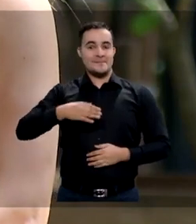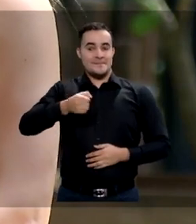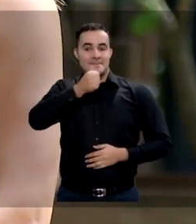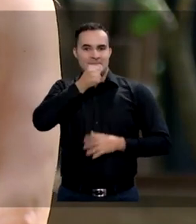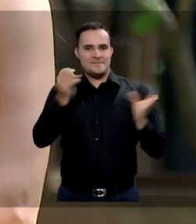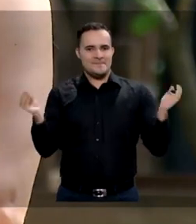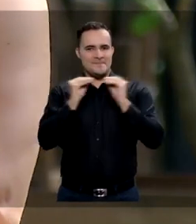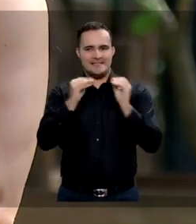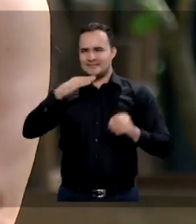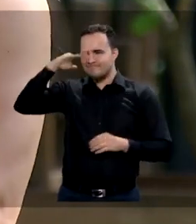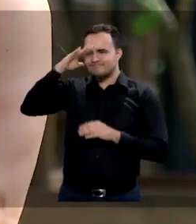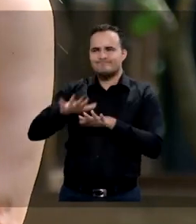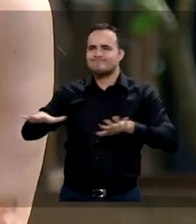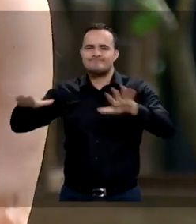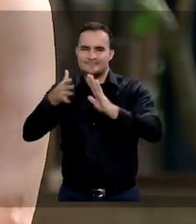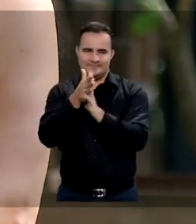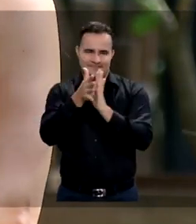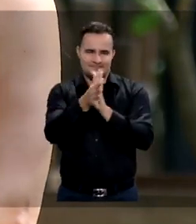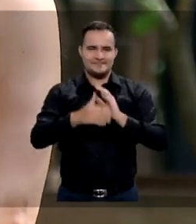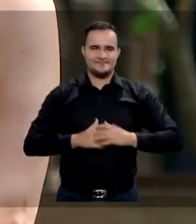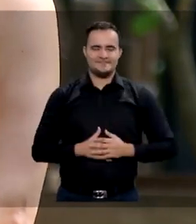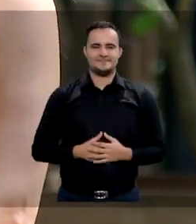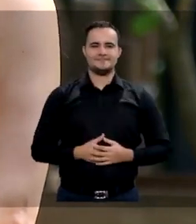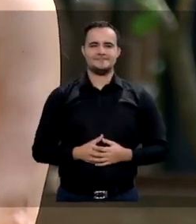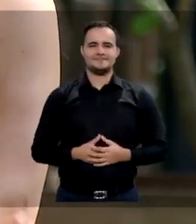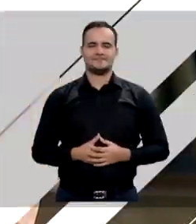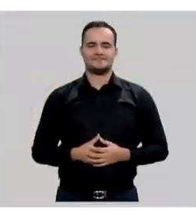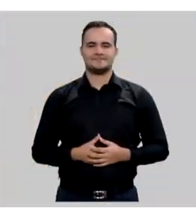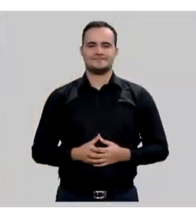Conecta TV, otros hechos importantes de esta semana.